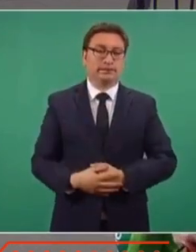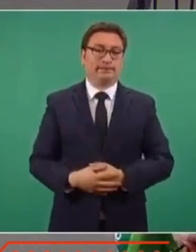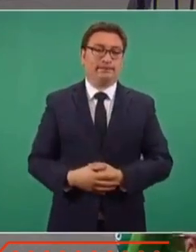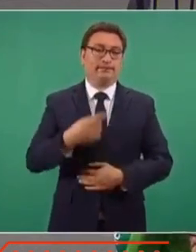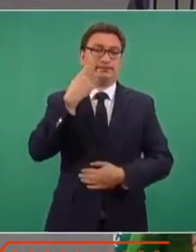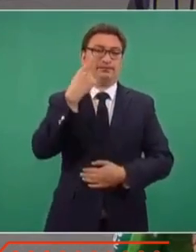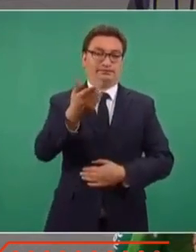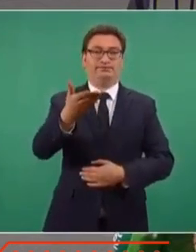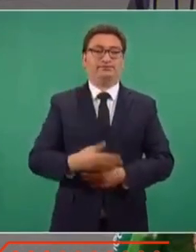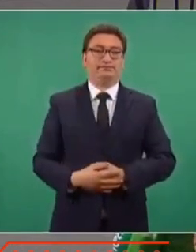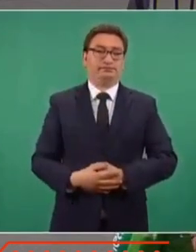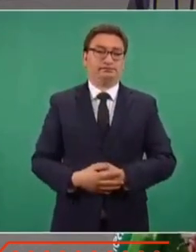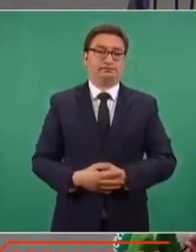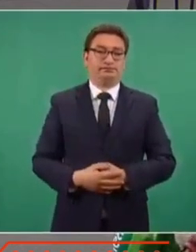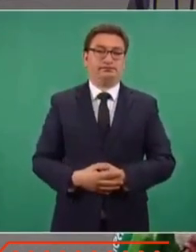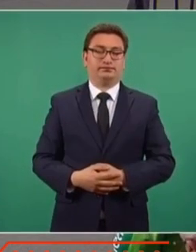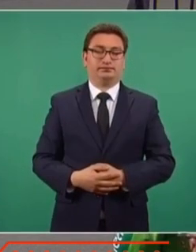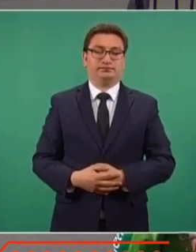Ándale.